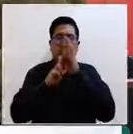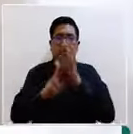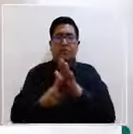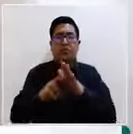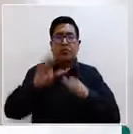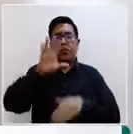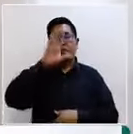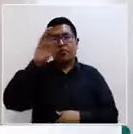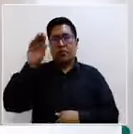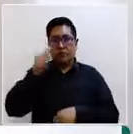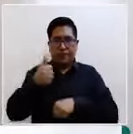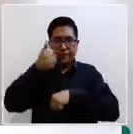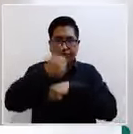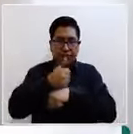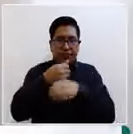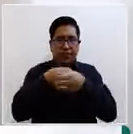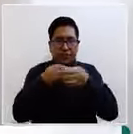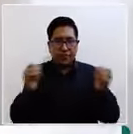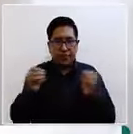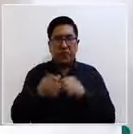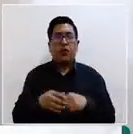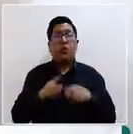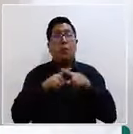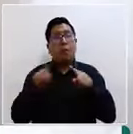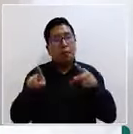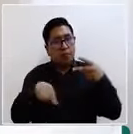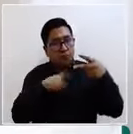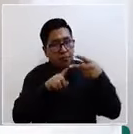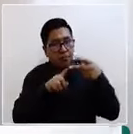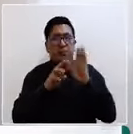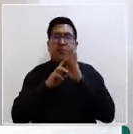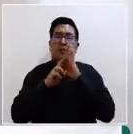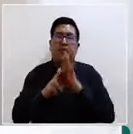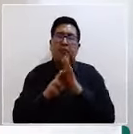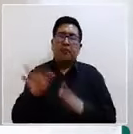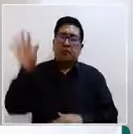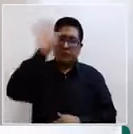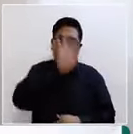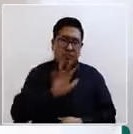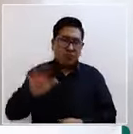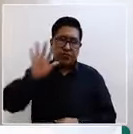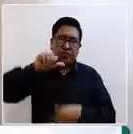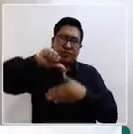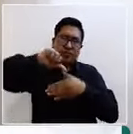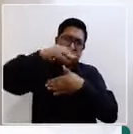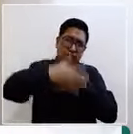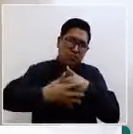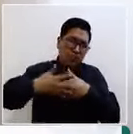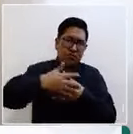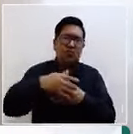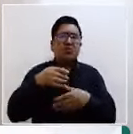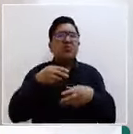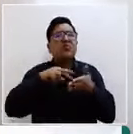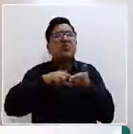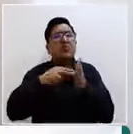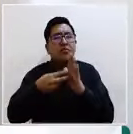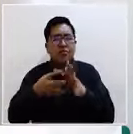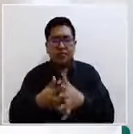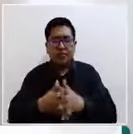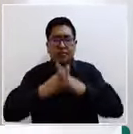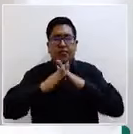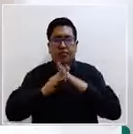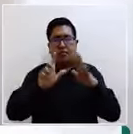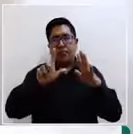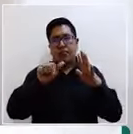Cochabamba, y en ese sentido también soy representante de Bolivia de Egresados en la red Latam. La red Latam busca